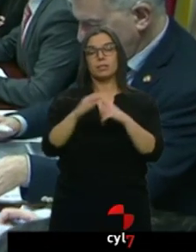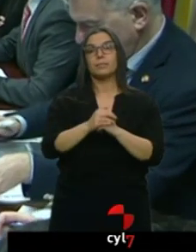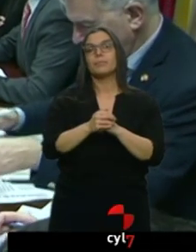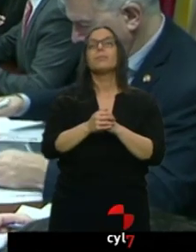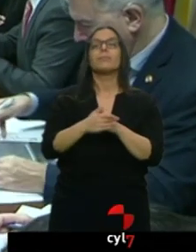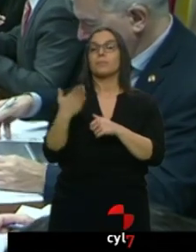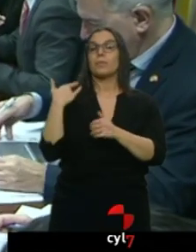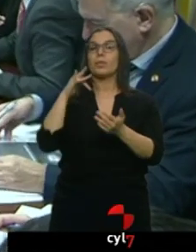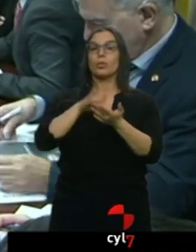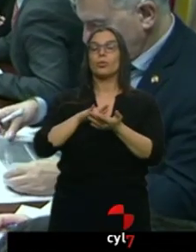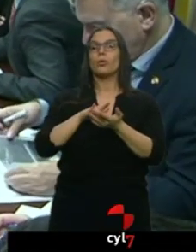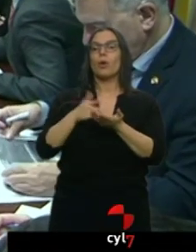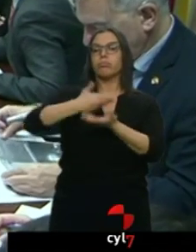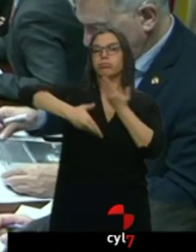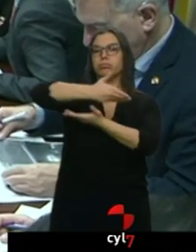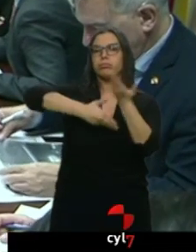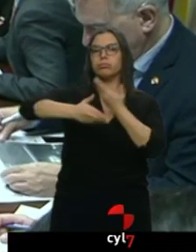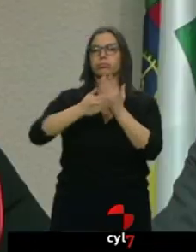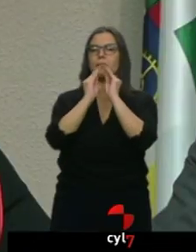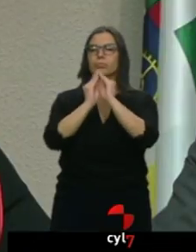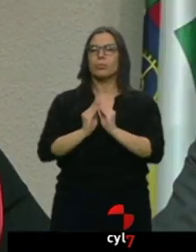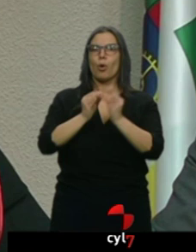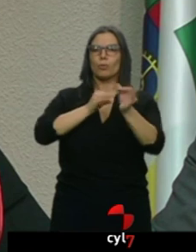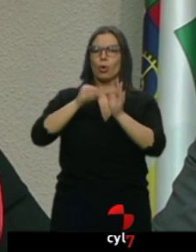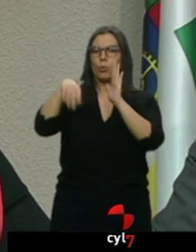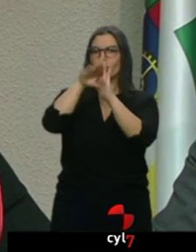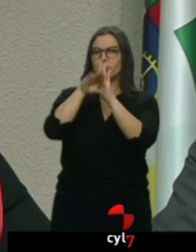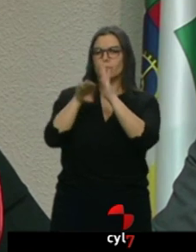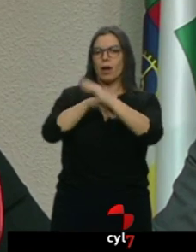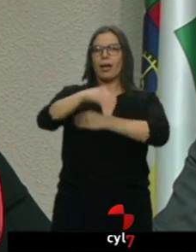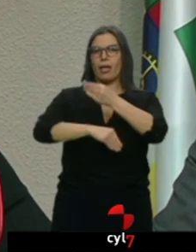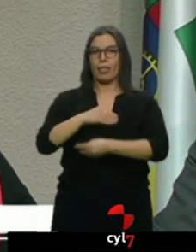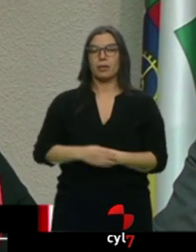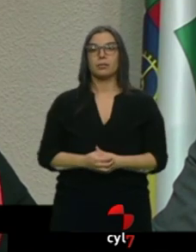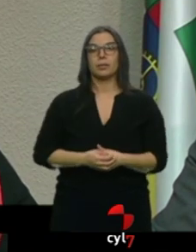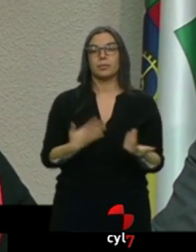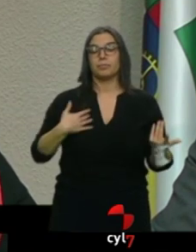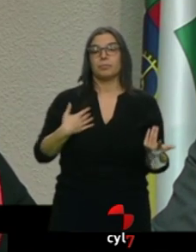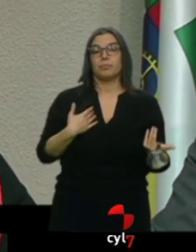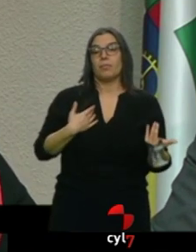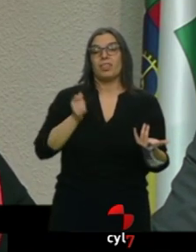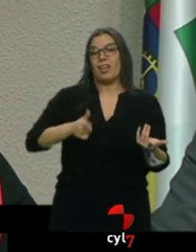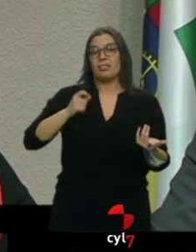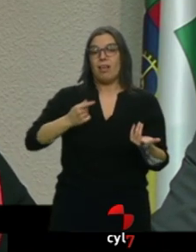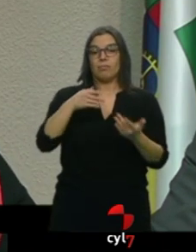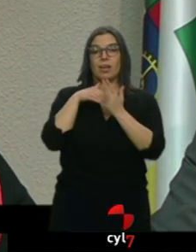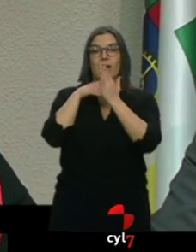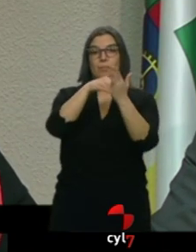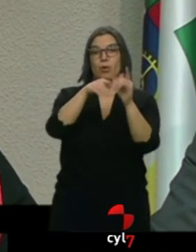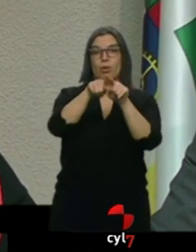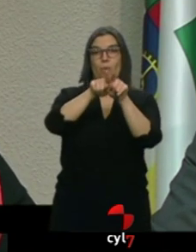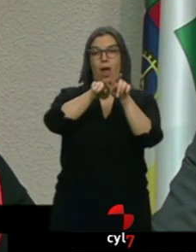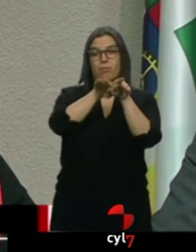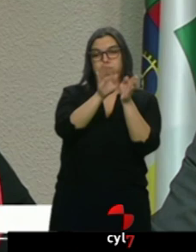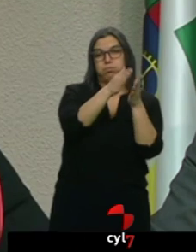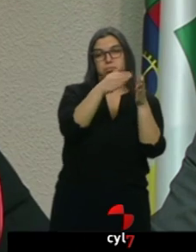comunidades establecen protocolos y pautas de acción. No es extraño que un camión se cruce o haga tijera por culpa del hielo de la nieve y